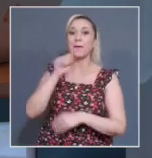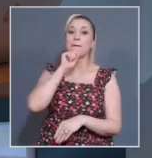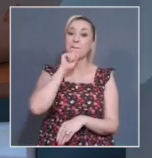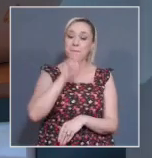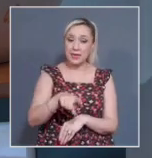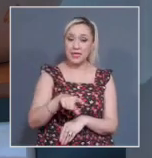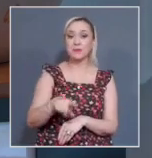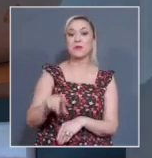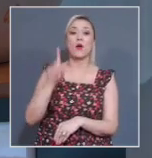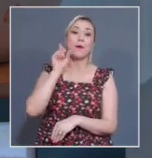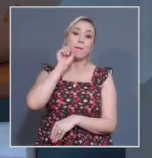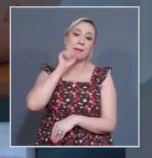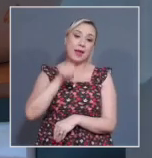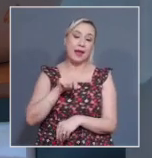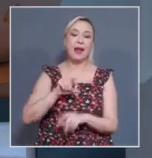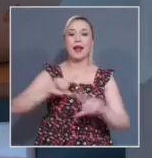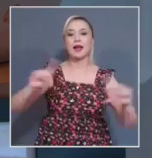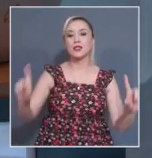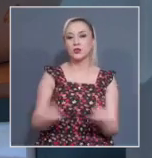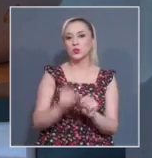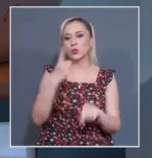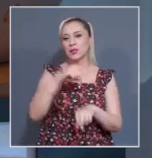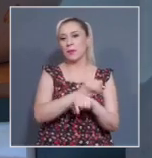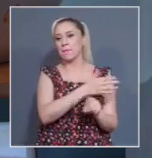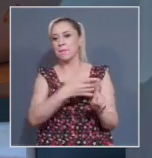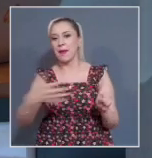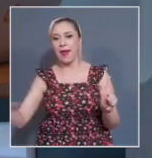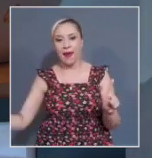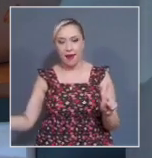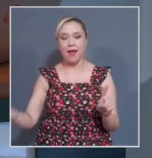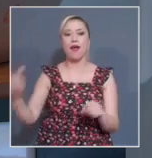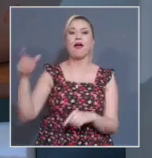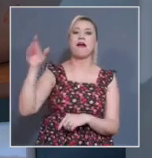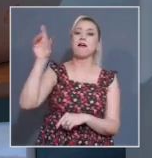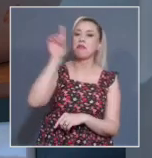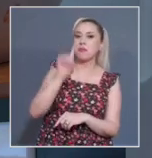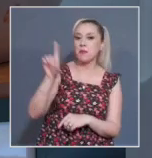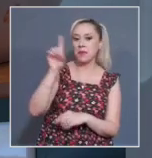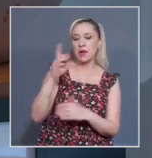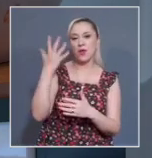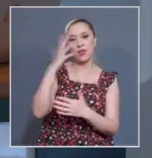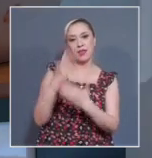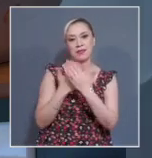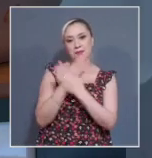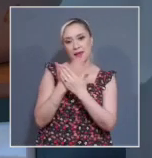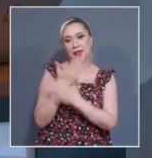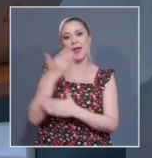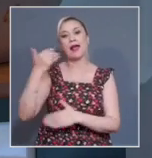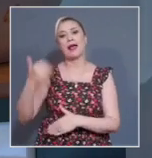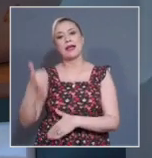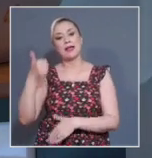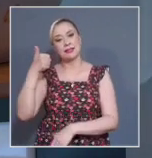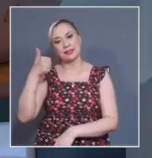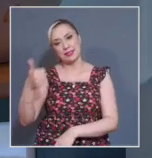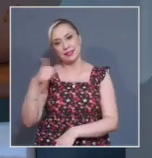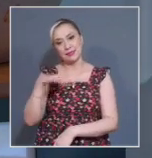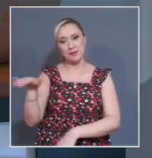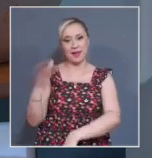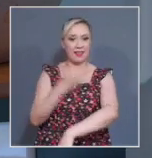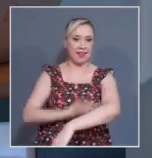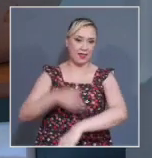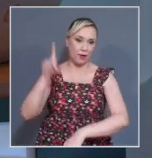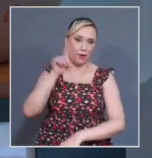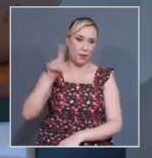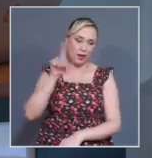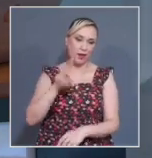del Poder Judicial de la Federación con sus repeticiones a las 10.30 y a las 18.30 horas del domingo. Muchas